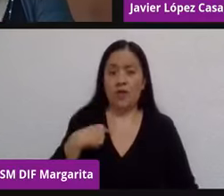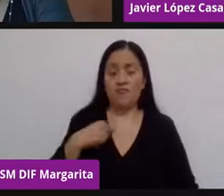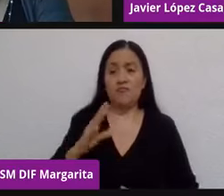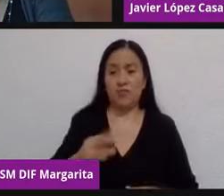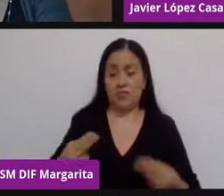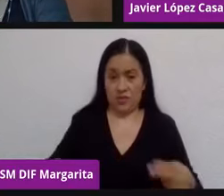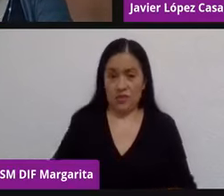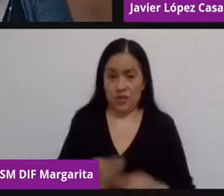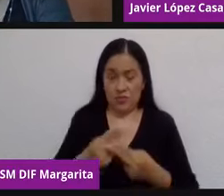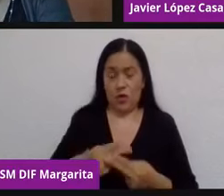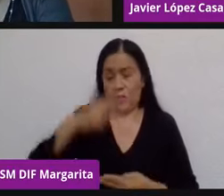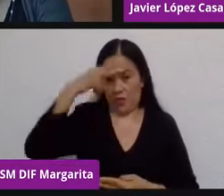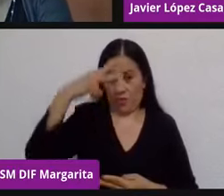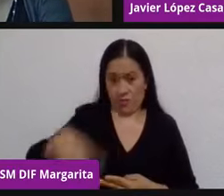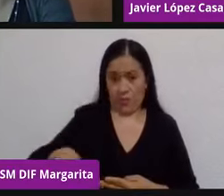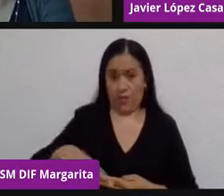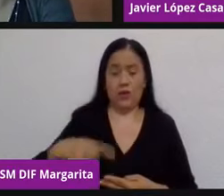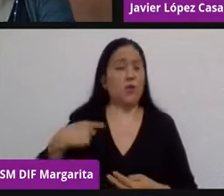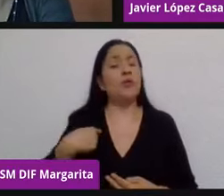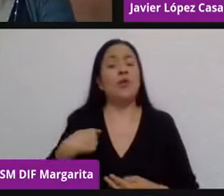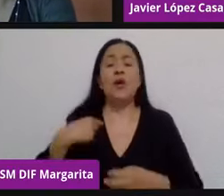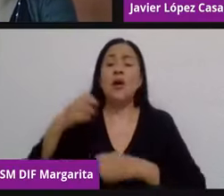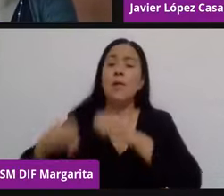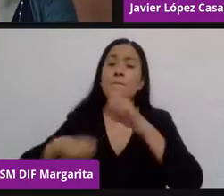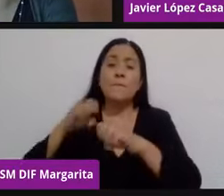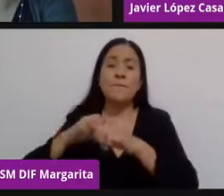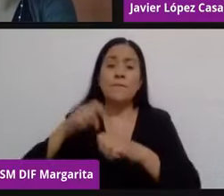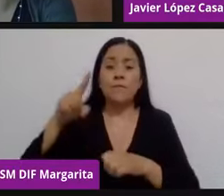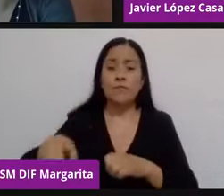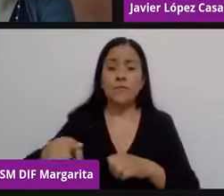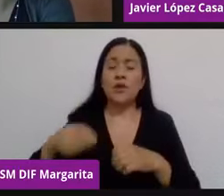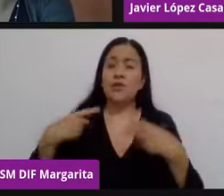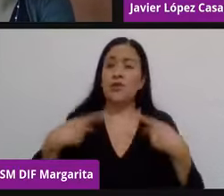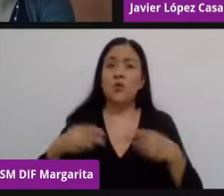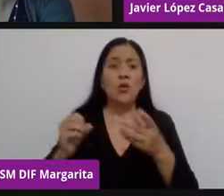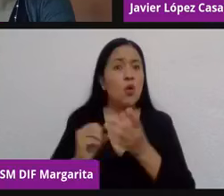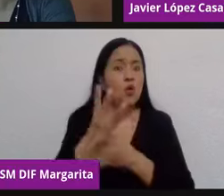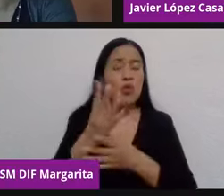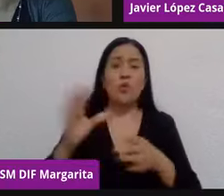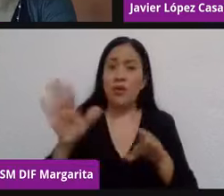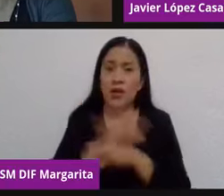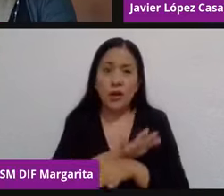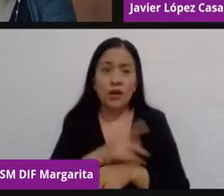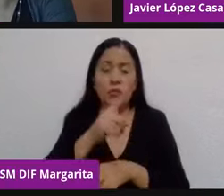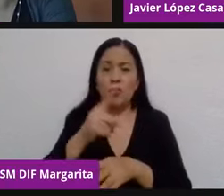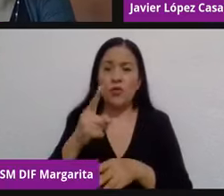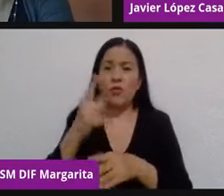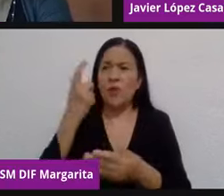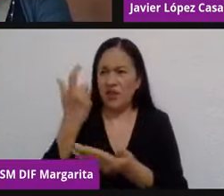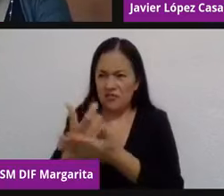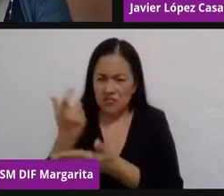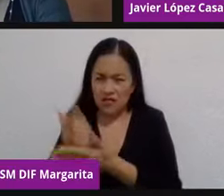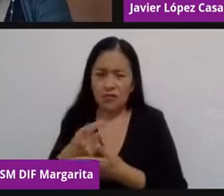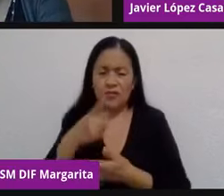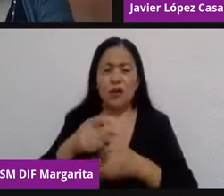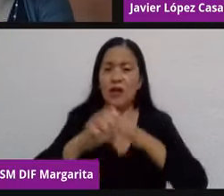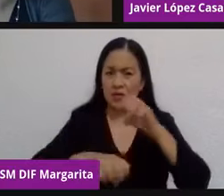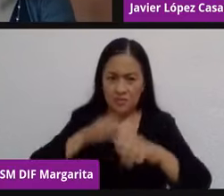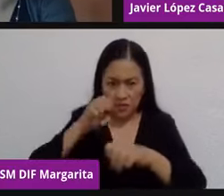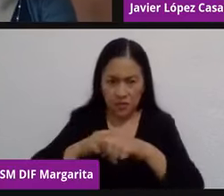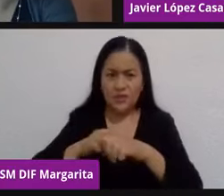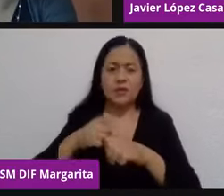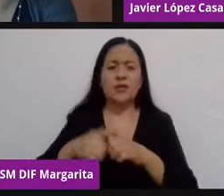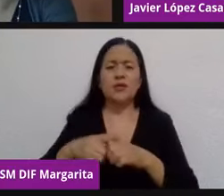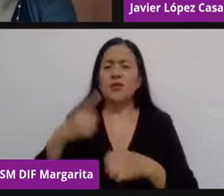ciudadano del mundo, emprendedor y fiel creyente en la innovación como agente de cambio y motor de las economías. Es empresario, estratega,